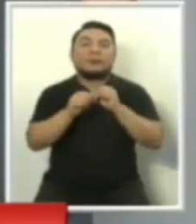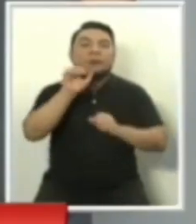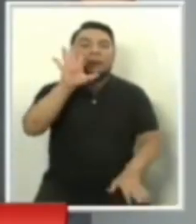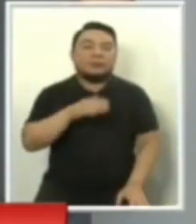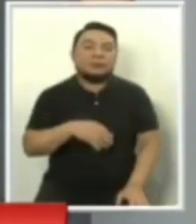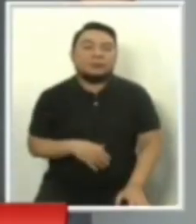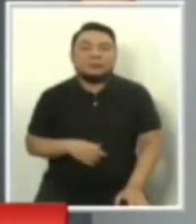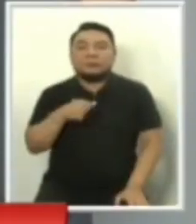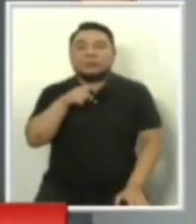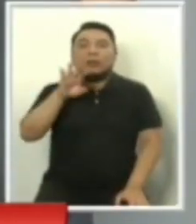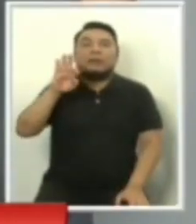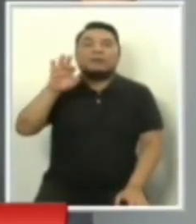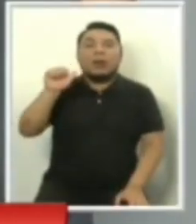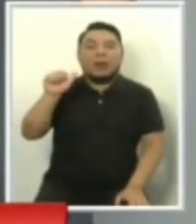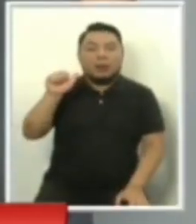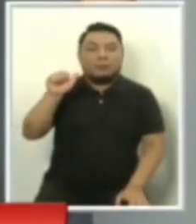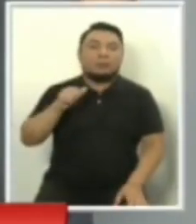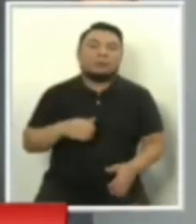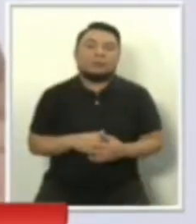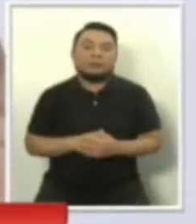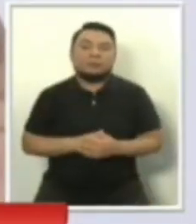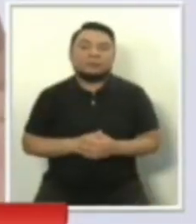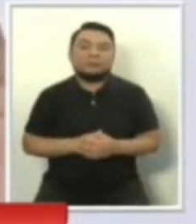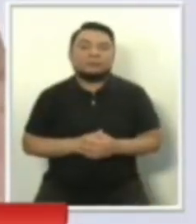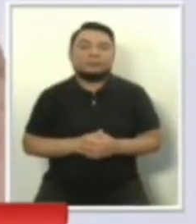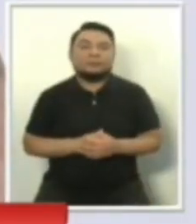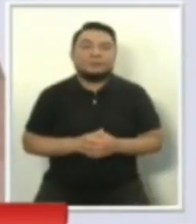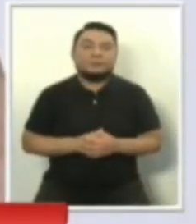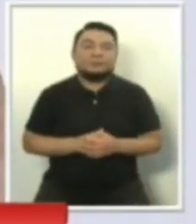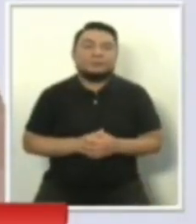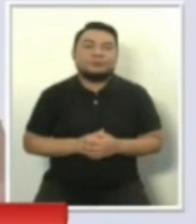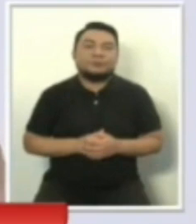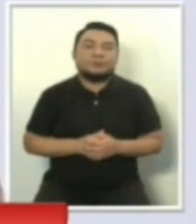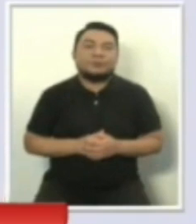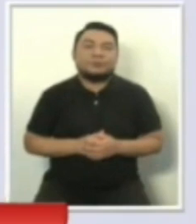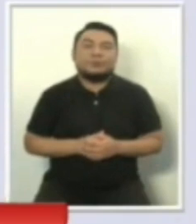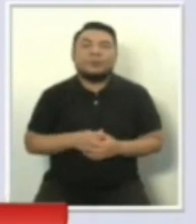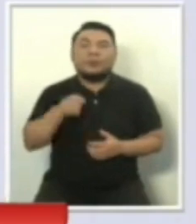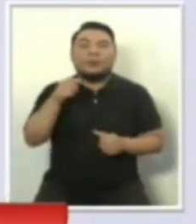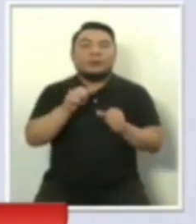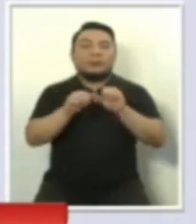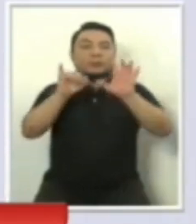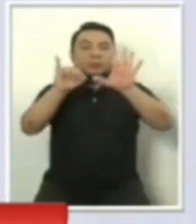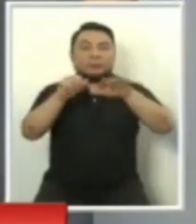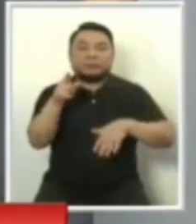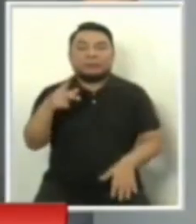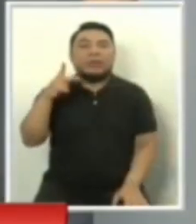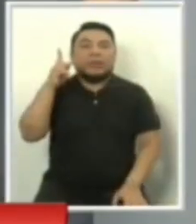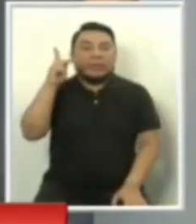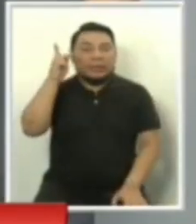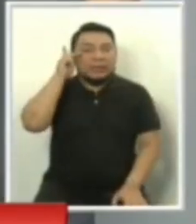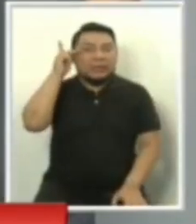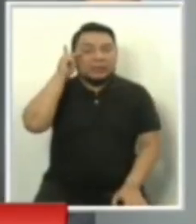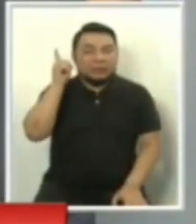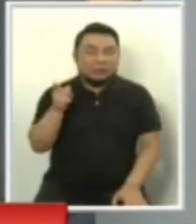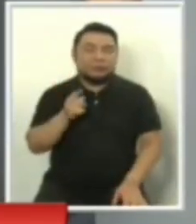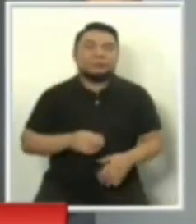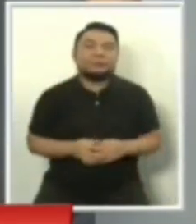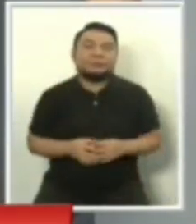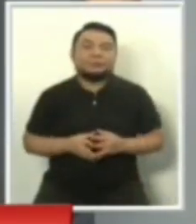Marco Arana, Frente Amplio por Justicia, Vida y Libertad, ahí en pantalla ustedes ven los nombres de los candidatos, el sexto, Keiko Fujimori, de Fuerza Popular,